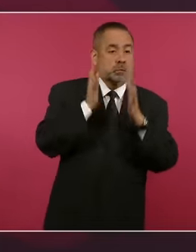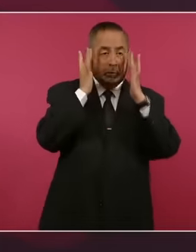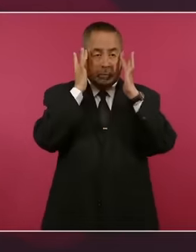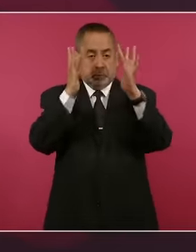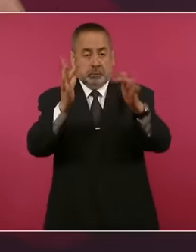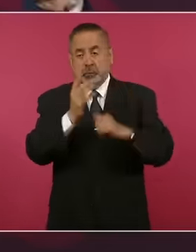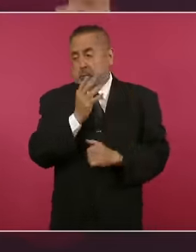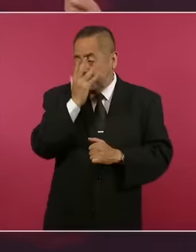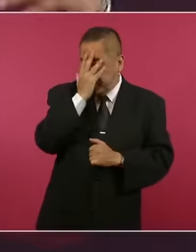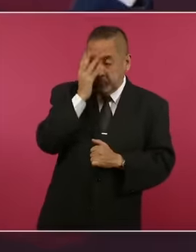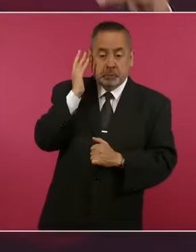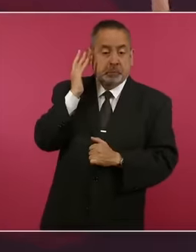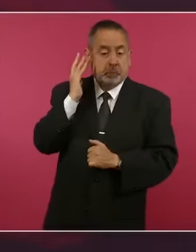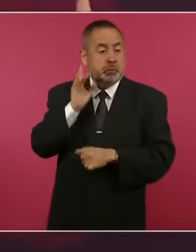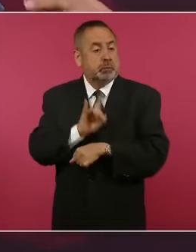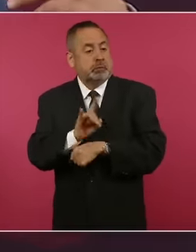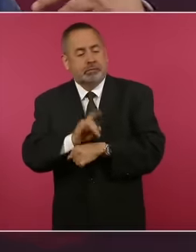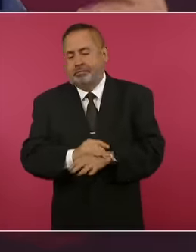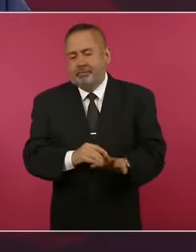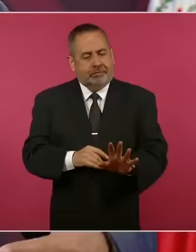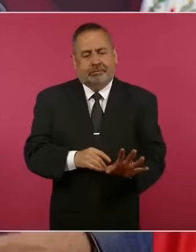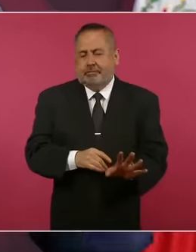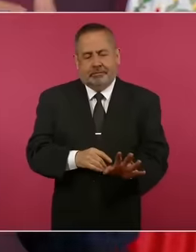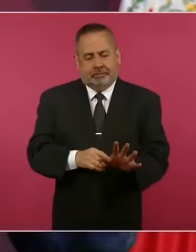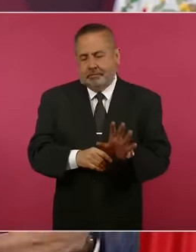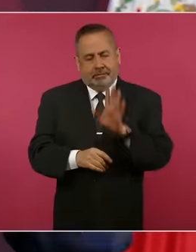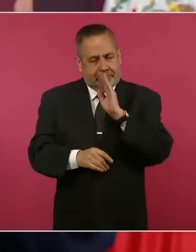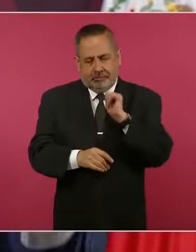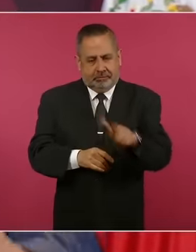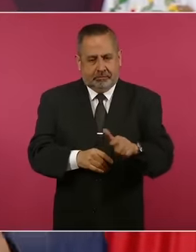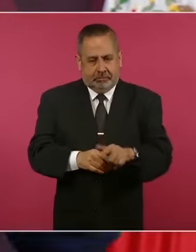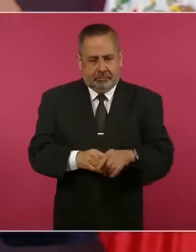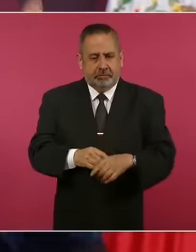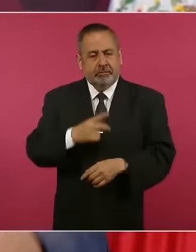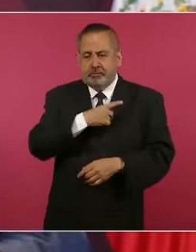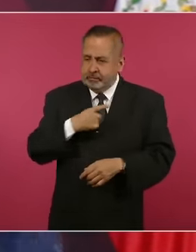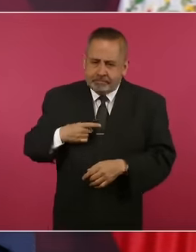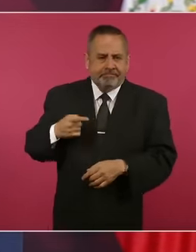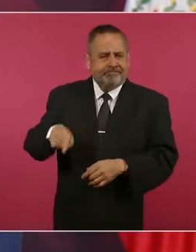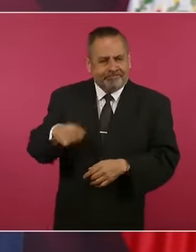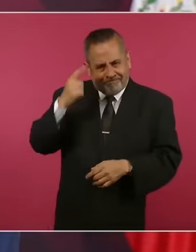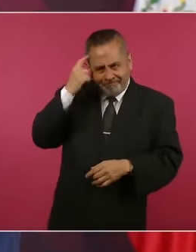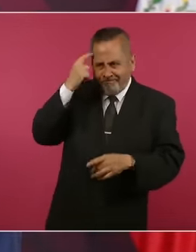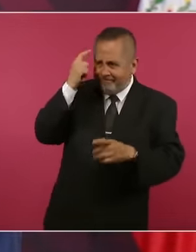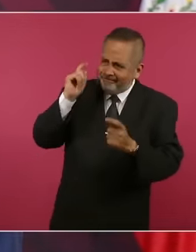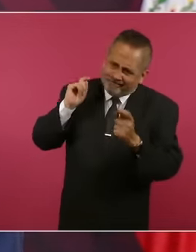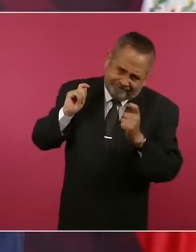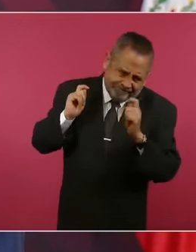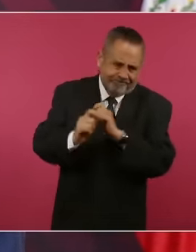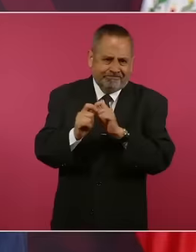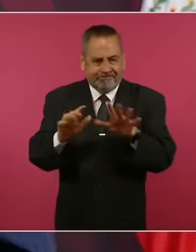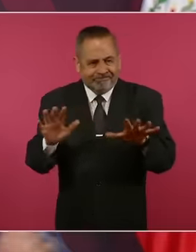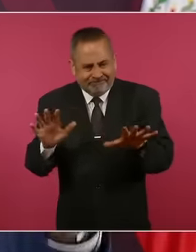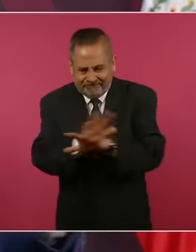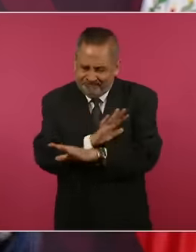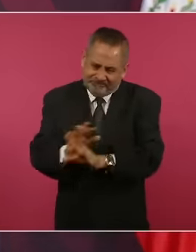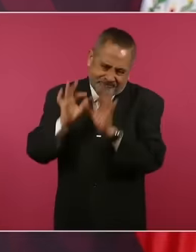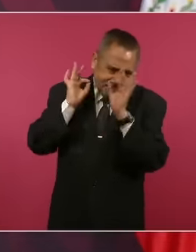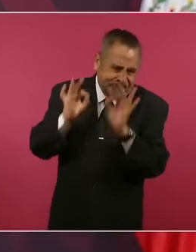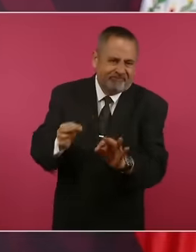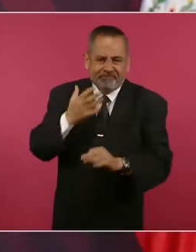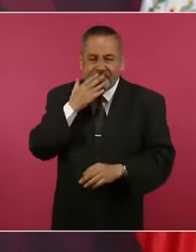No se podía llevar a cabo un cambio verdadero, una transformación, porque